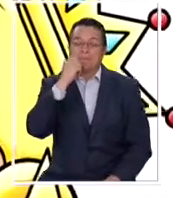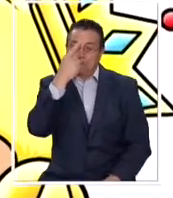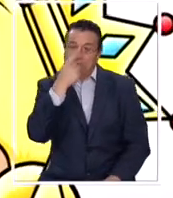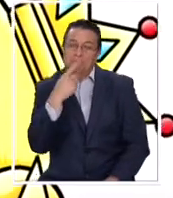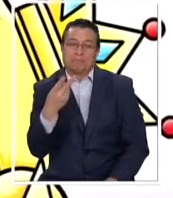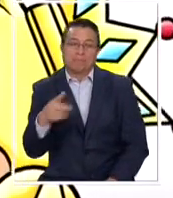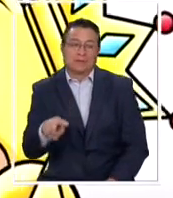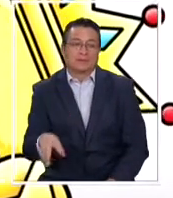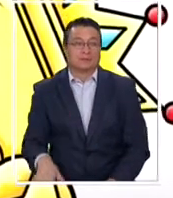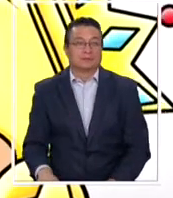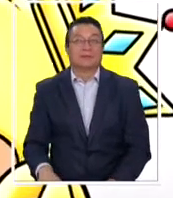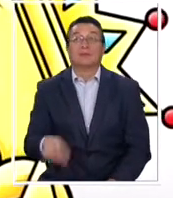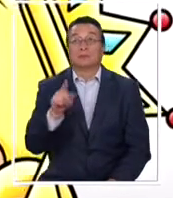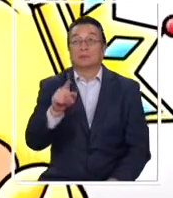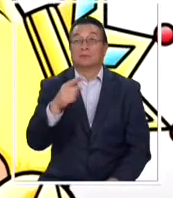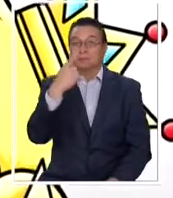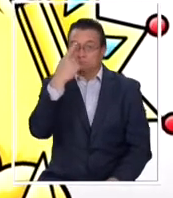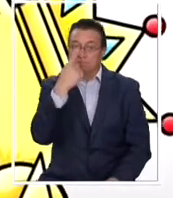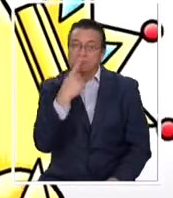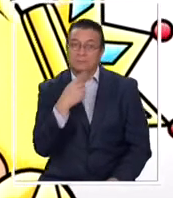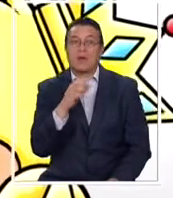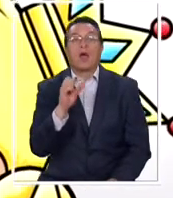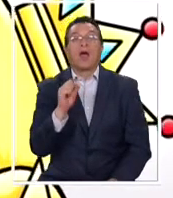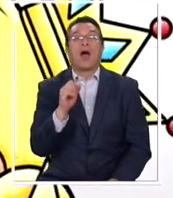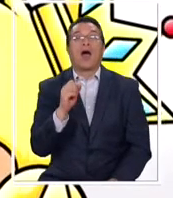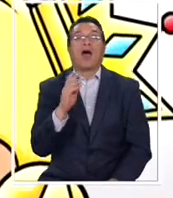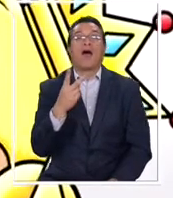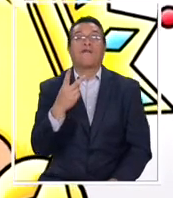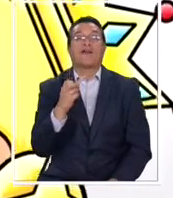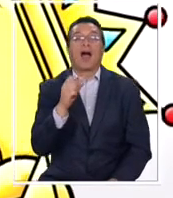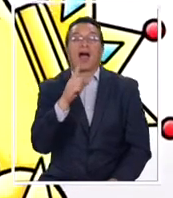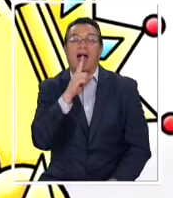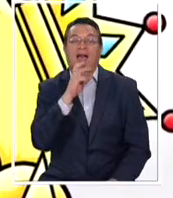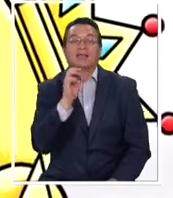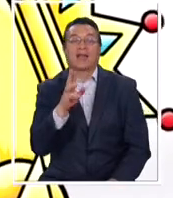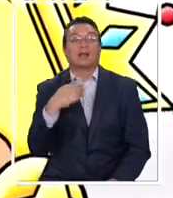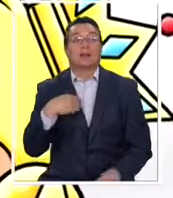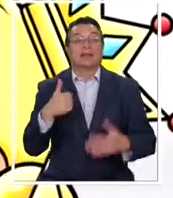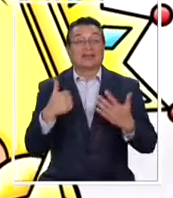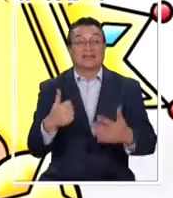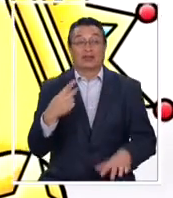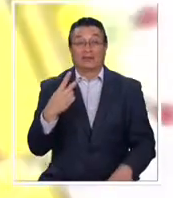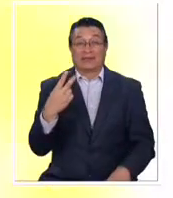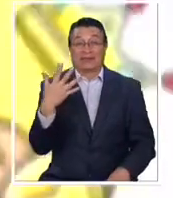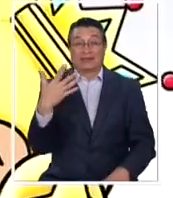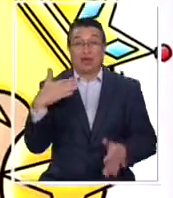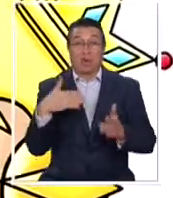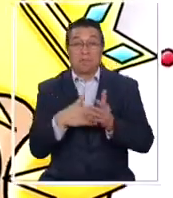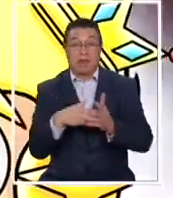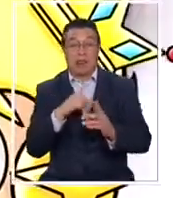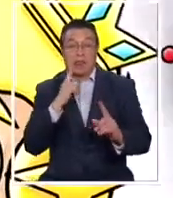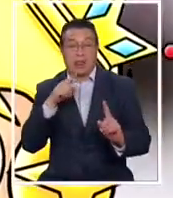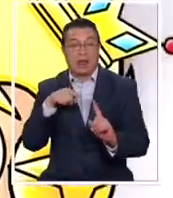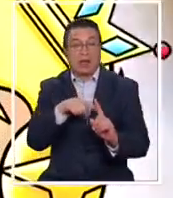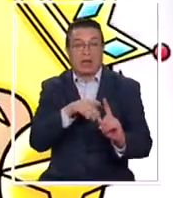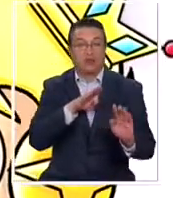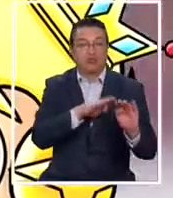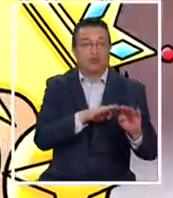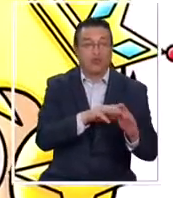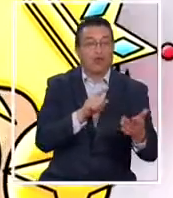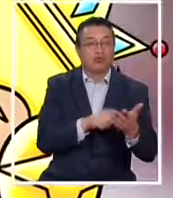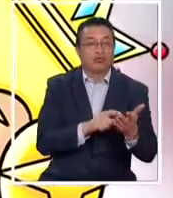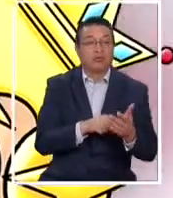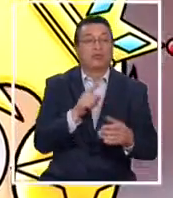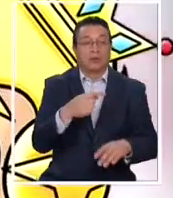pueden ver, ahí tenemos a mi perfil, mi avatar, y dice que ya somos más de 625 mil seguidores. Este juego que utiliza